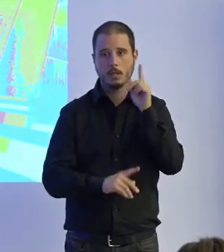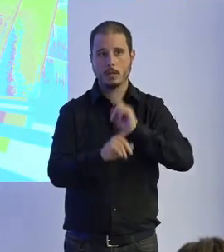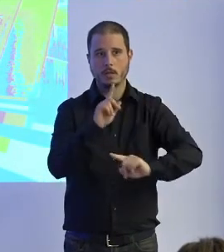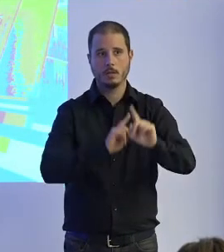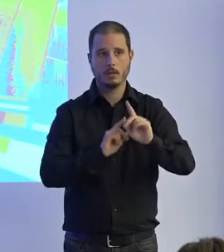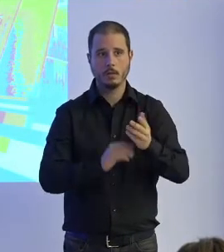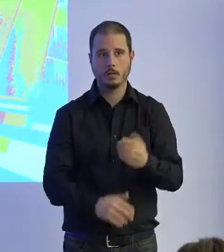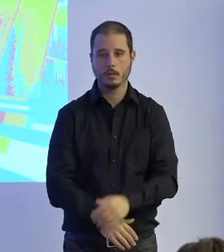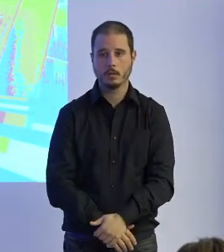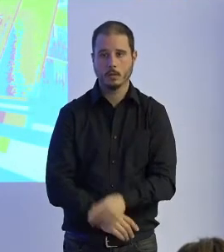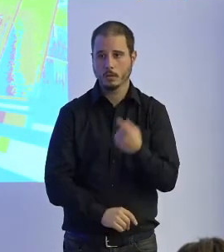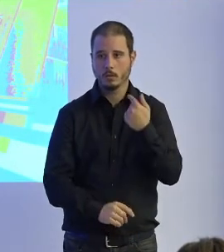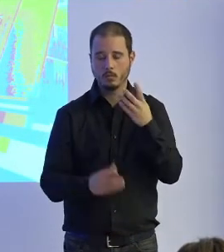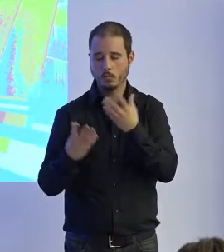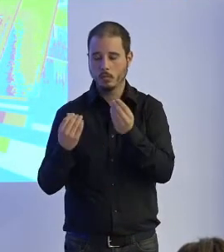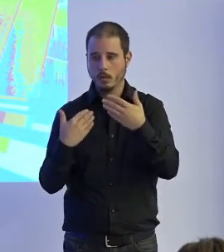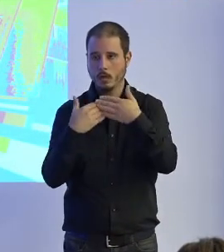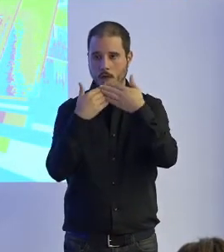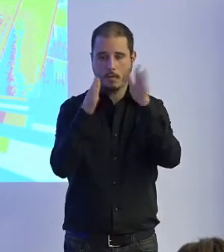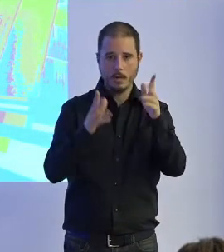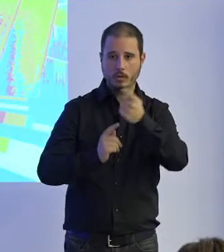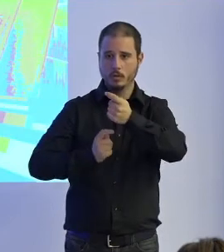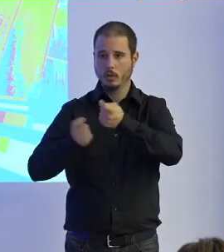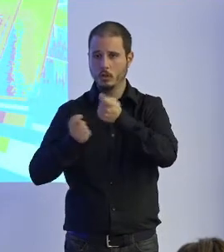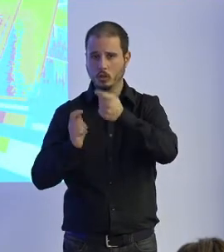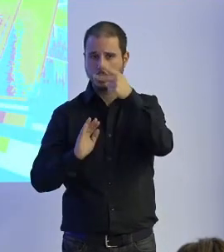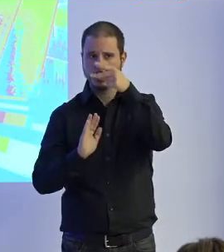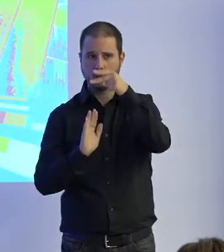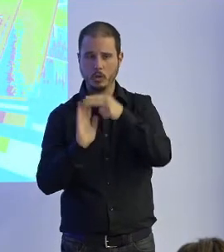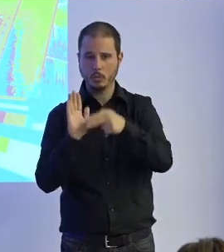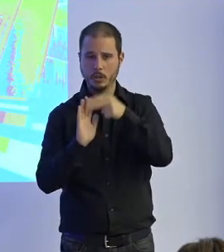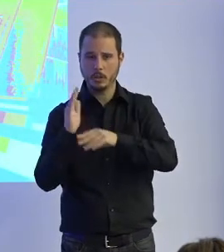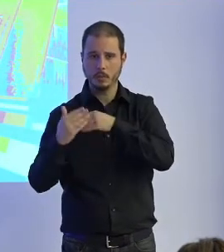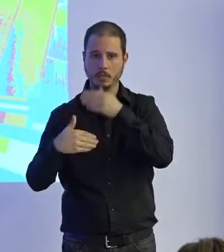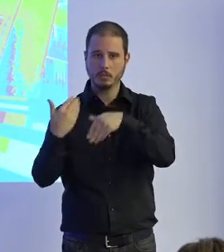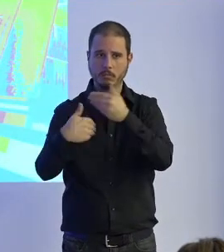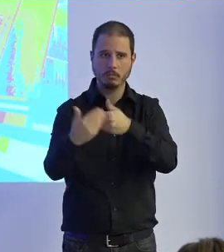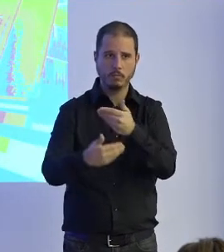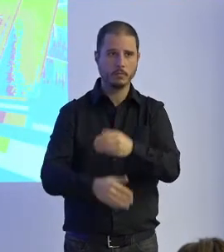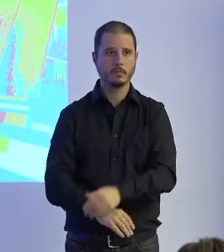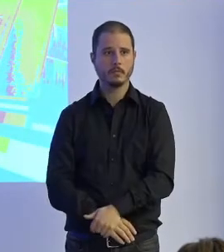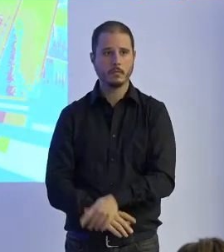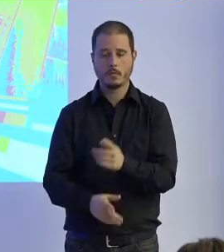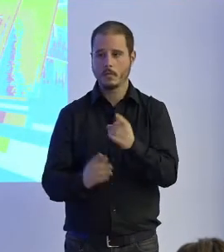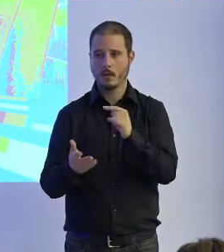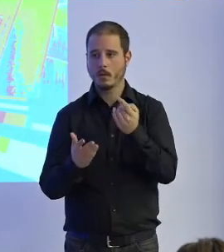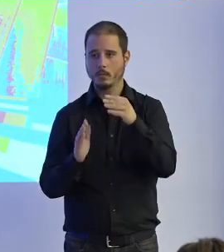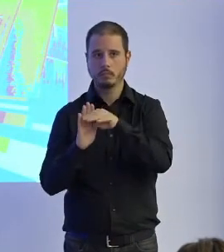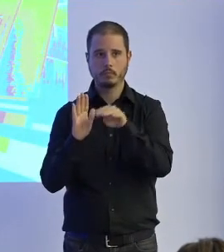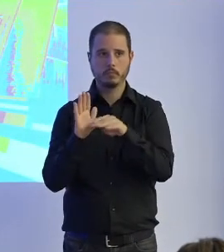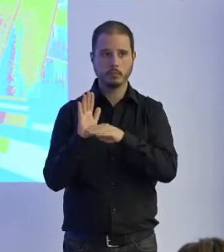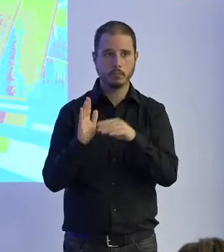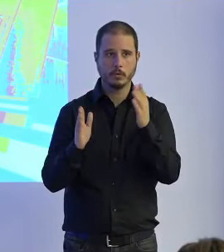o sea que es a lazo abierto o sea no hay un control que tú digas bueno está en tal bueno está planteado yo tampoco